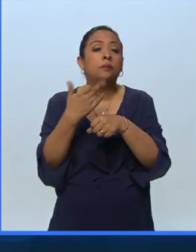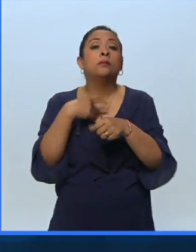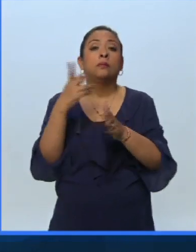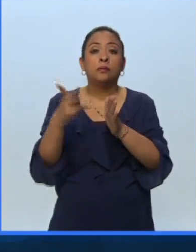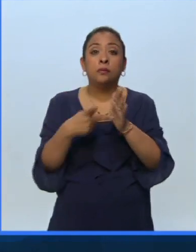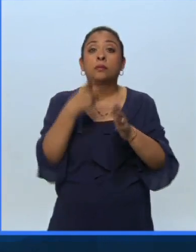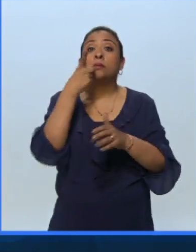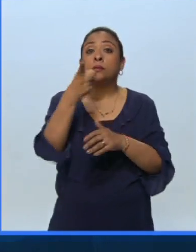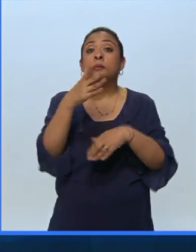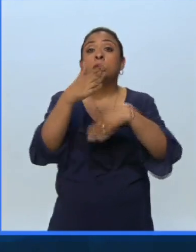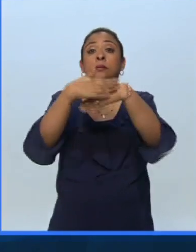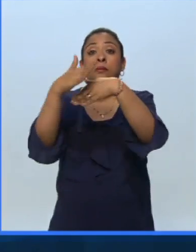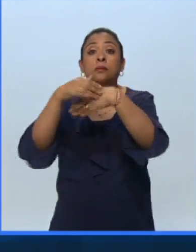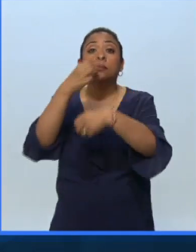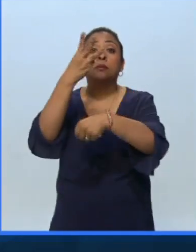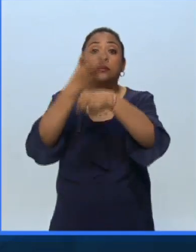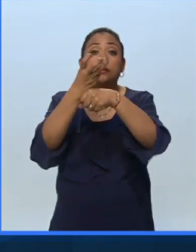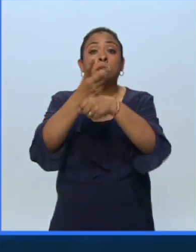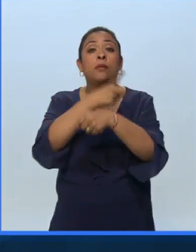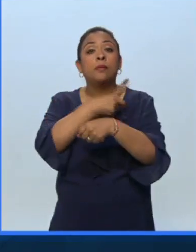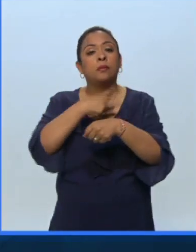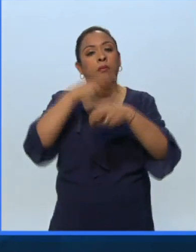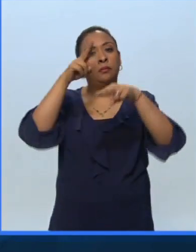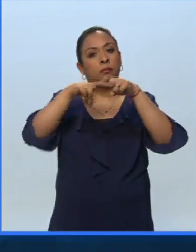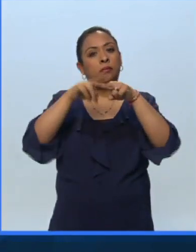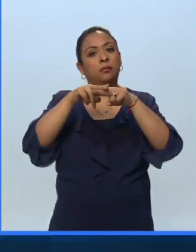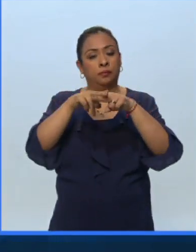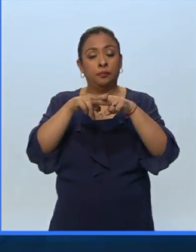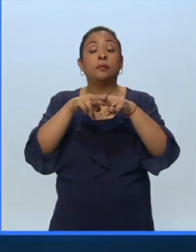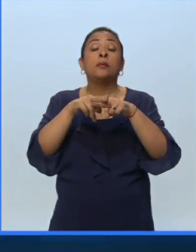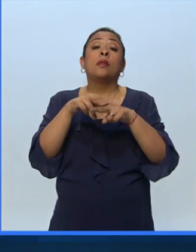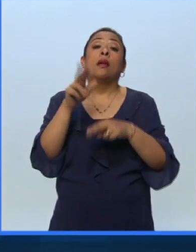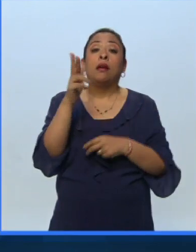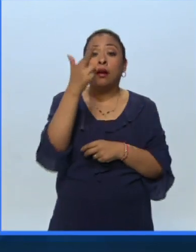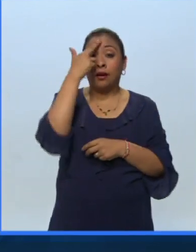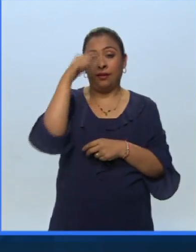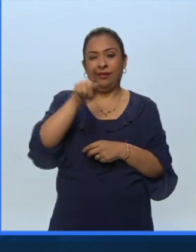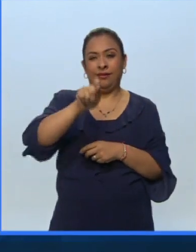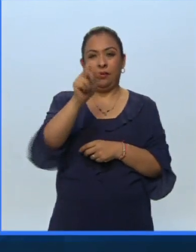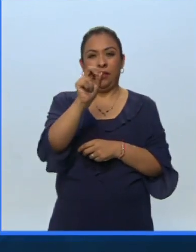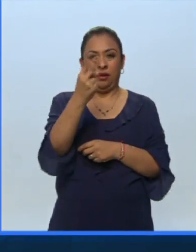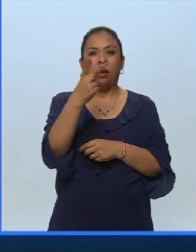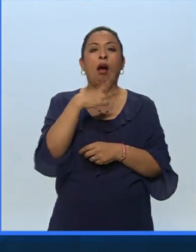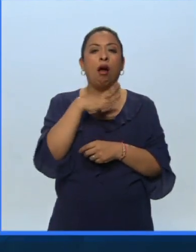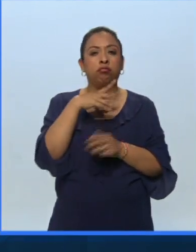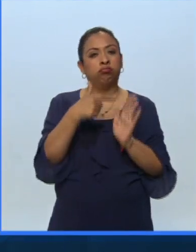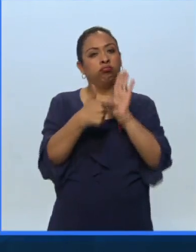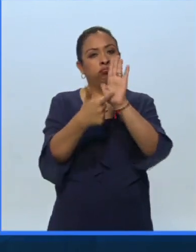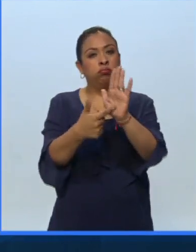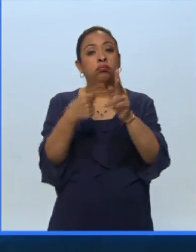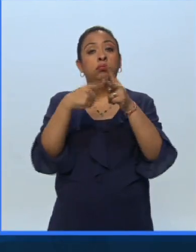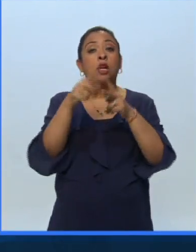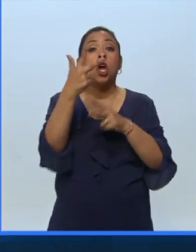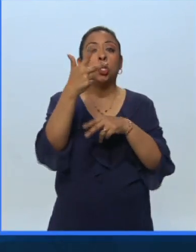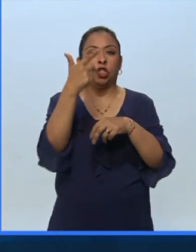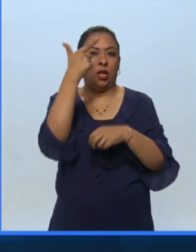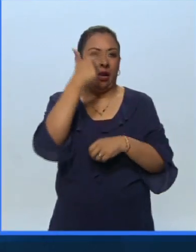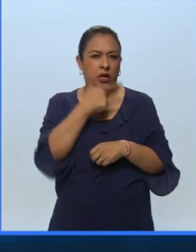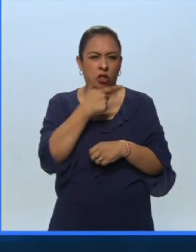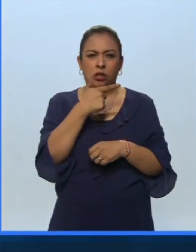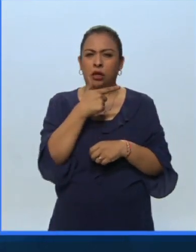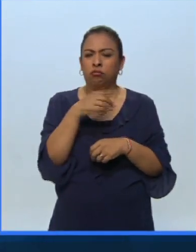nuevamente llaman al público a ocupar sus localidades y recordarles que Canal 22 estará transmitiendo a partir de las 8 de la noche